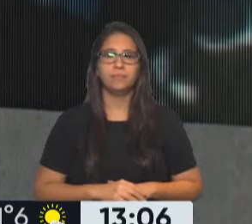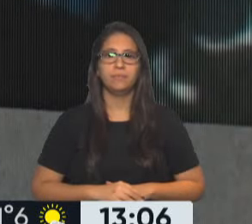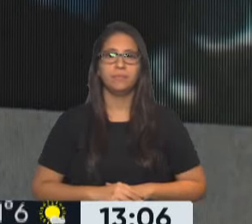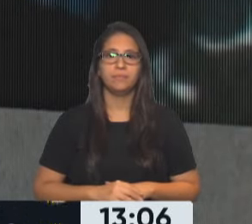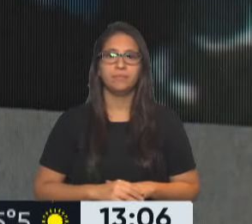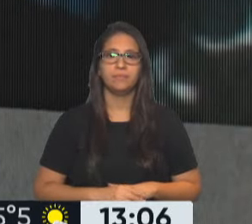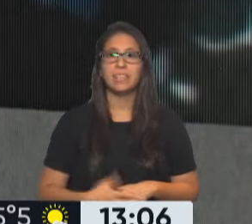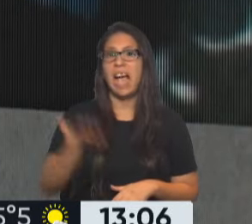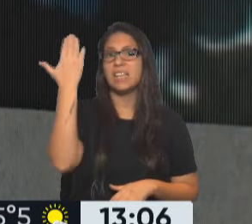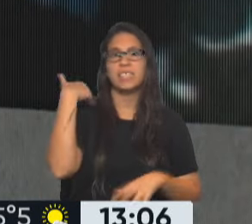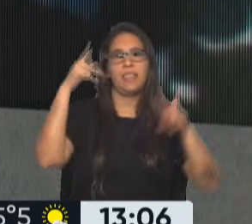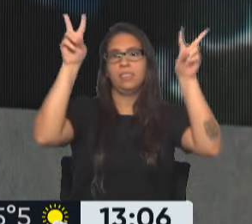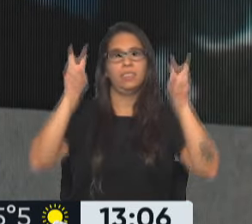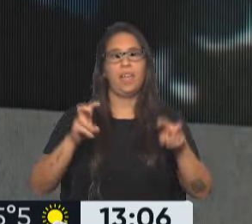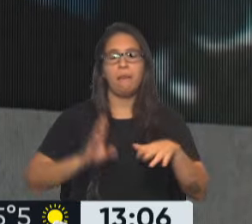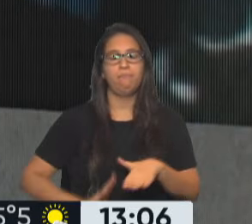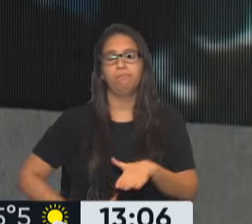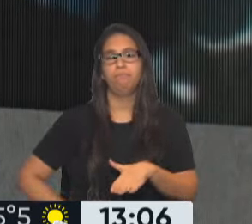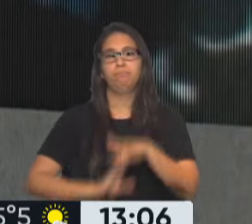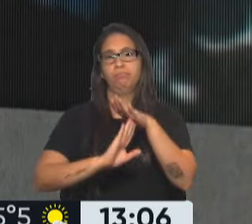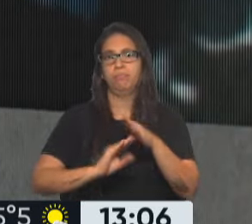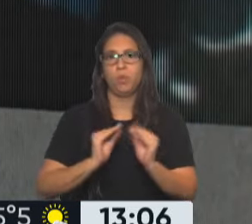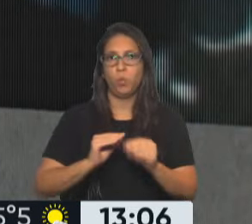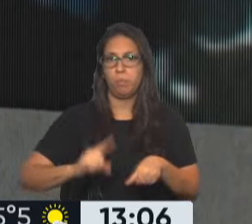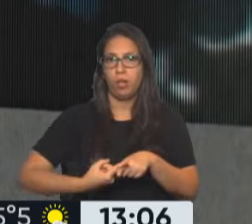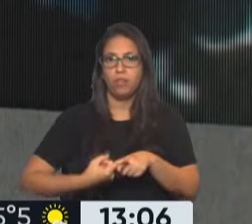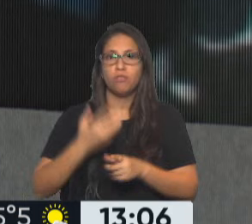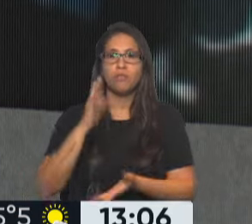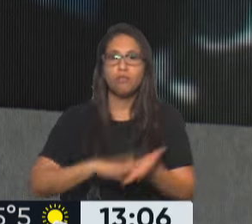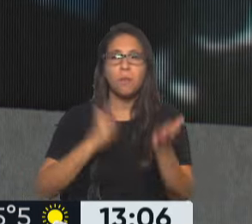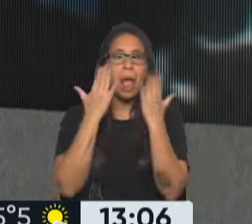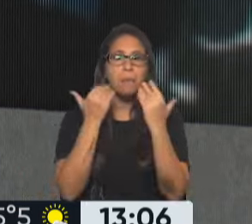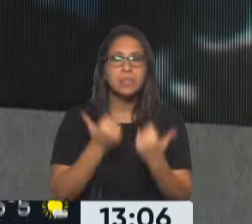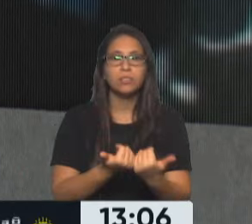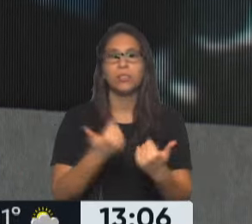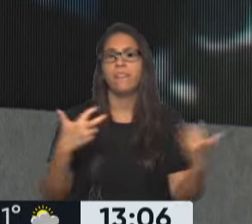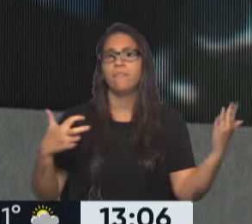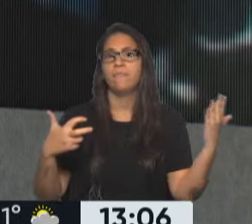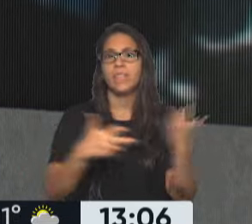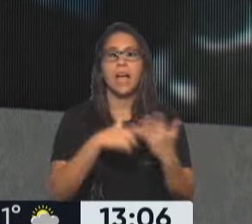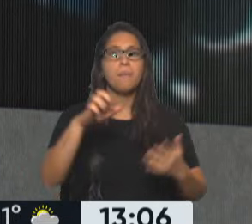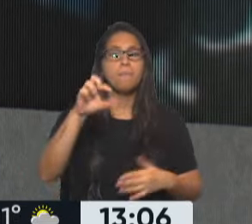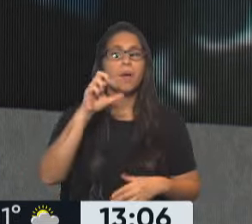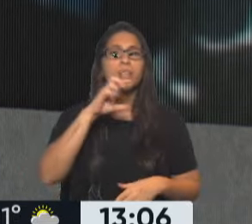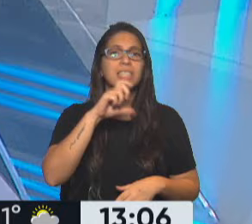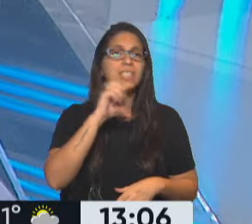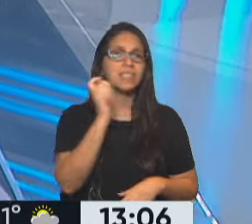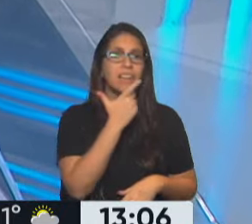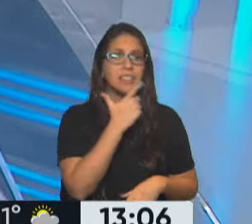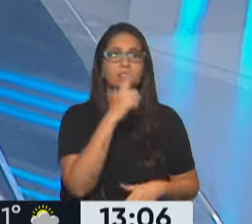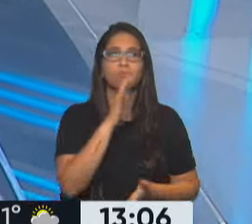Y ayer fue el tema dominante de la jornada a nivel político, tiene que ver con la investigación que lleva adelante el fiscal Policita respecto a